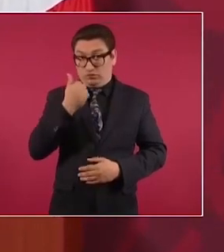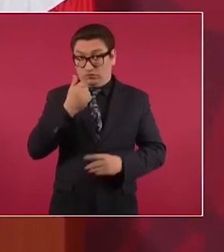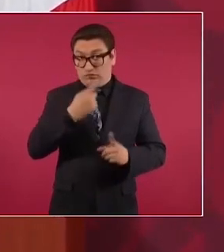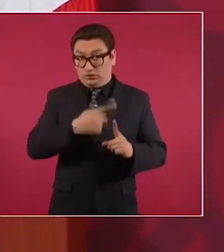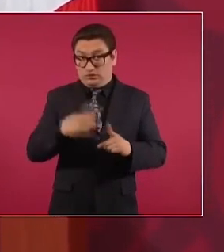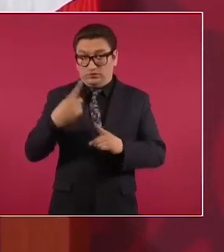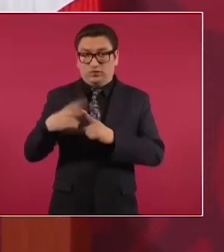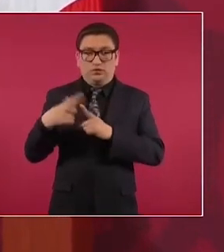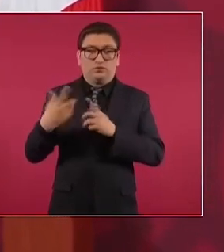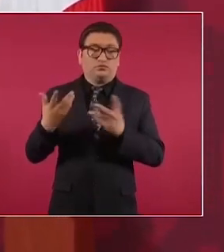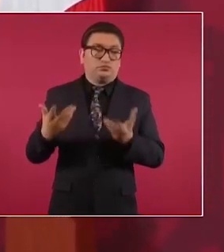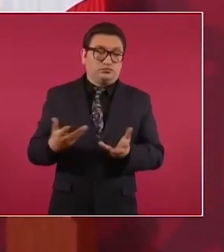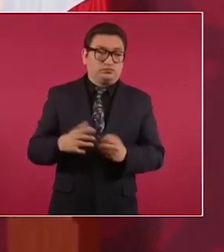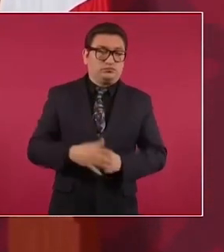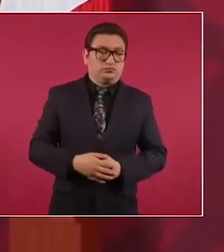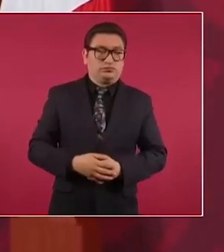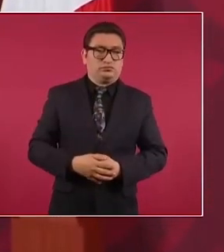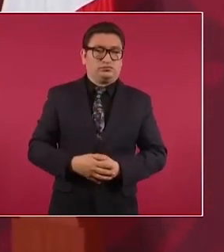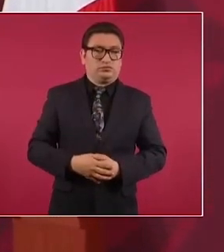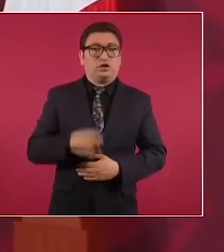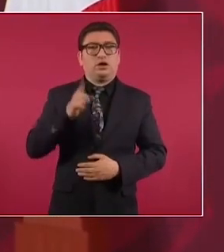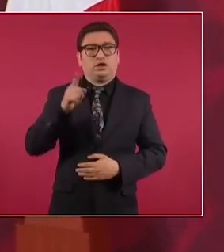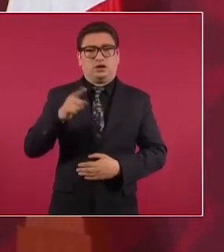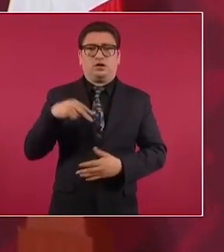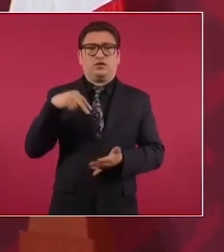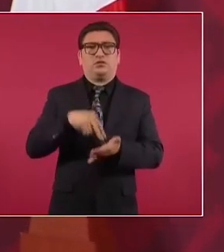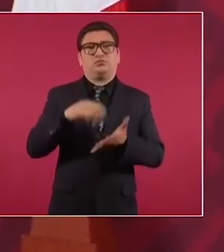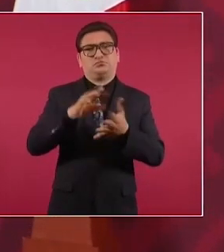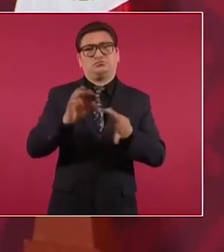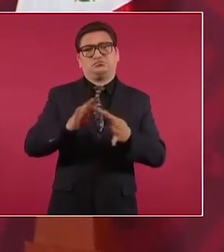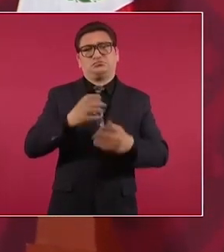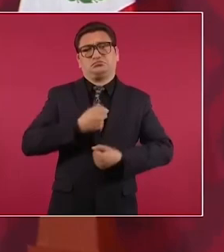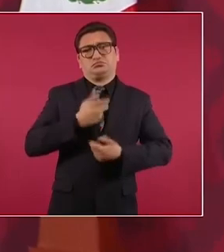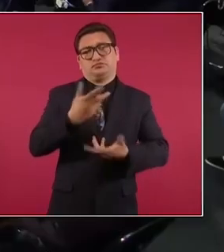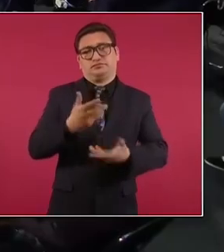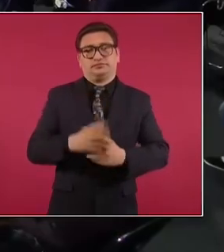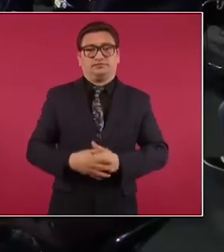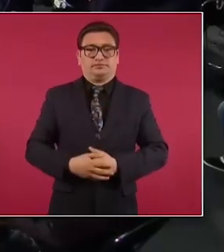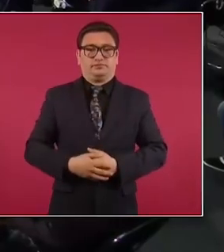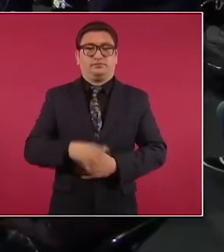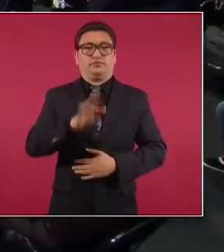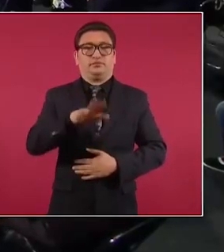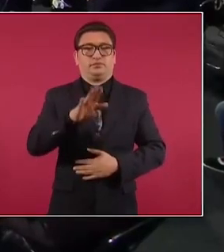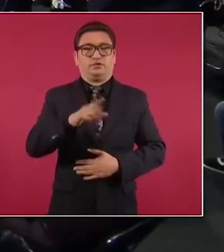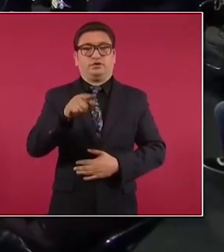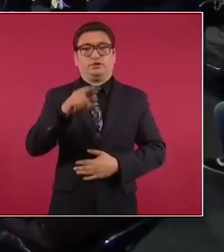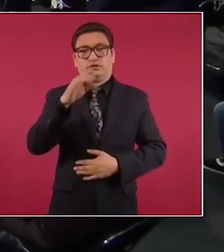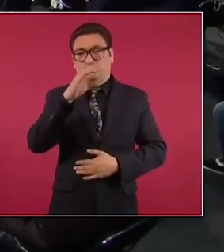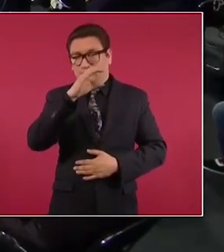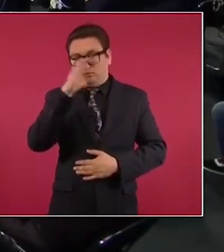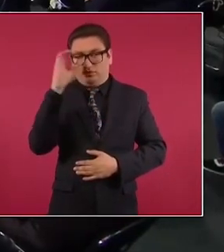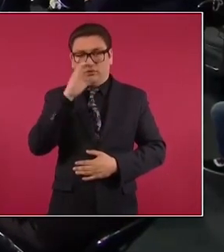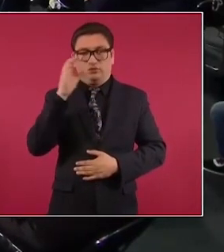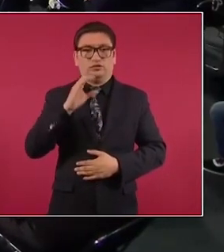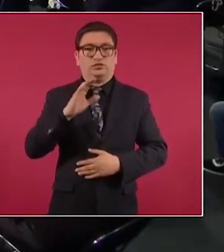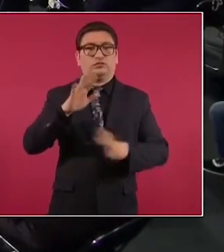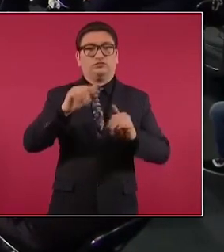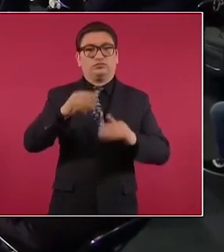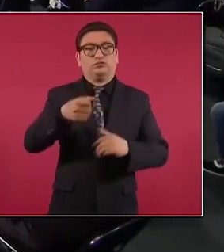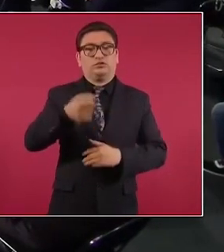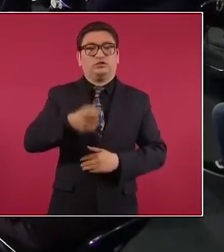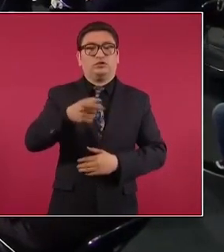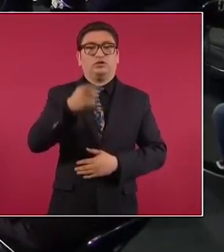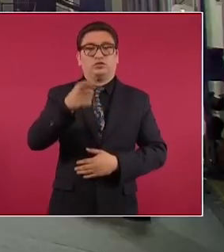pues lo hubiese manifestado bueno le adelanto que en la fotografía que toman despidiéndose de usted